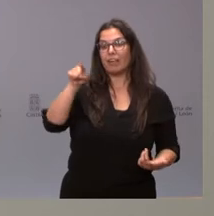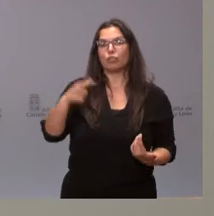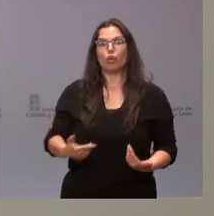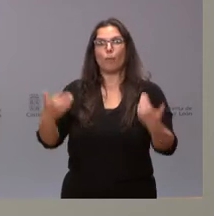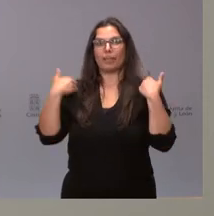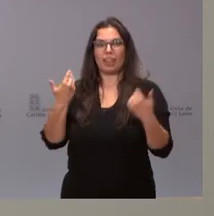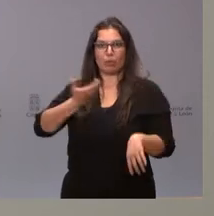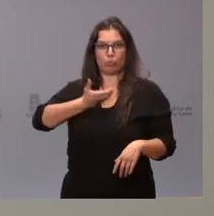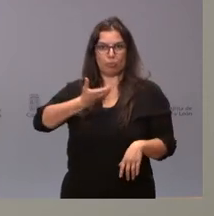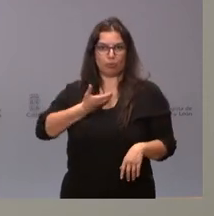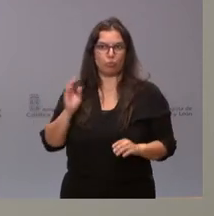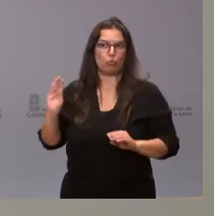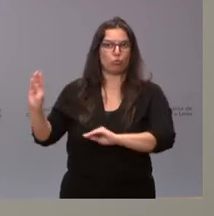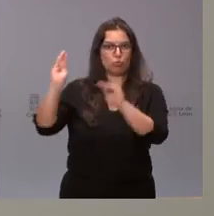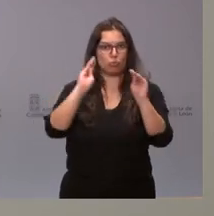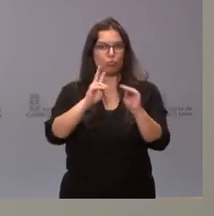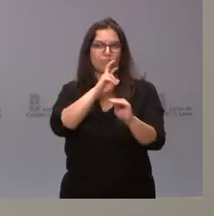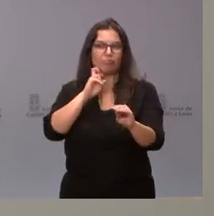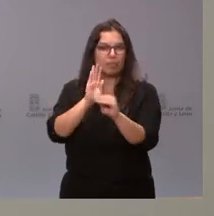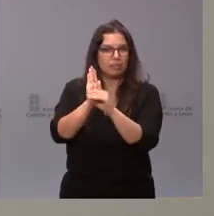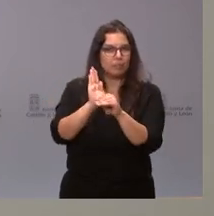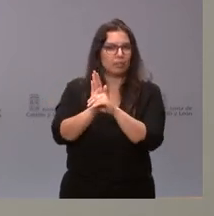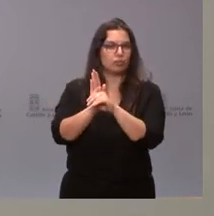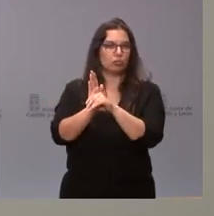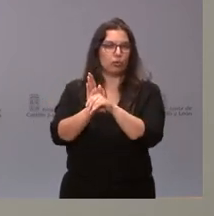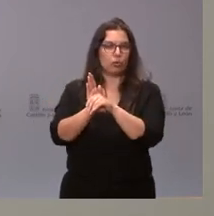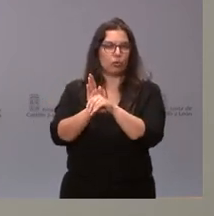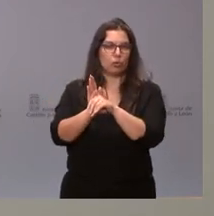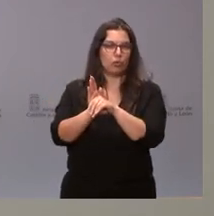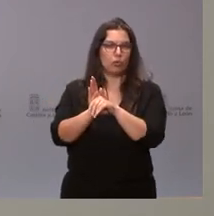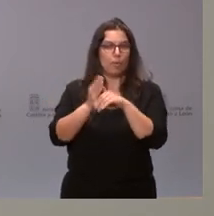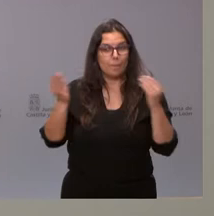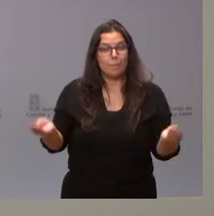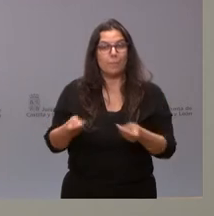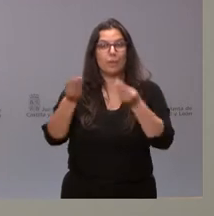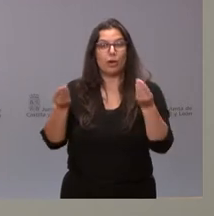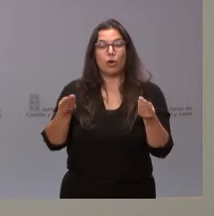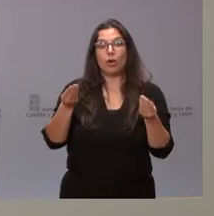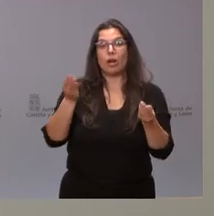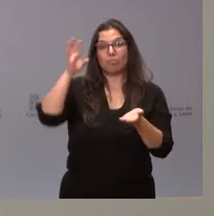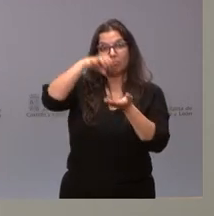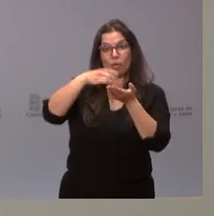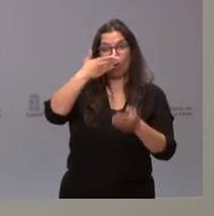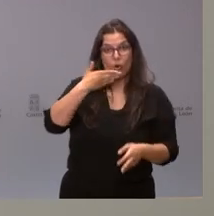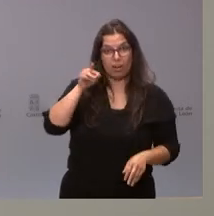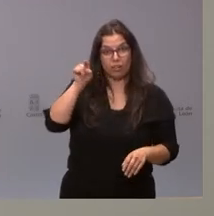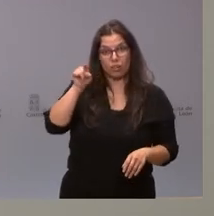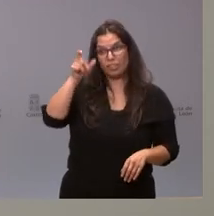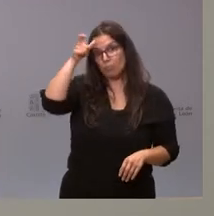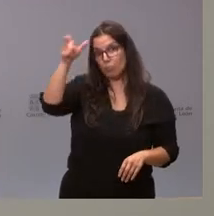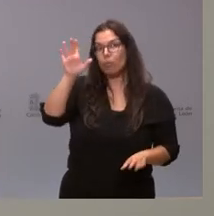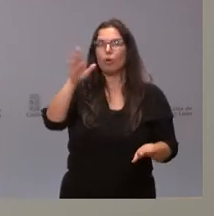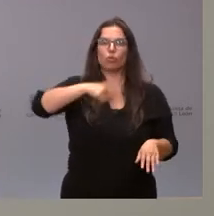municipal, todo lo que tiene que ver con el mantenimiento y mejora de los municipios en el ámbito local, pero que nosotros